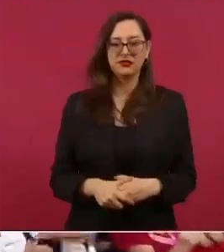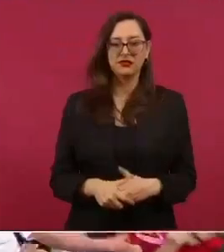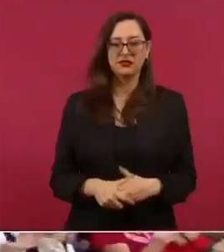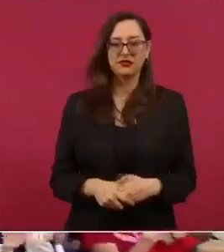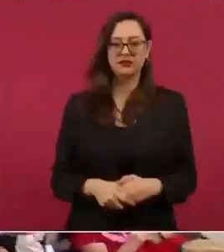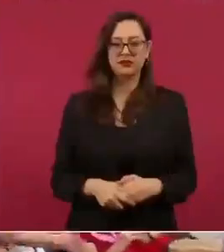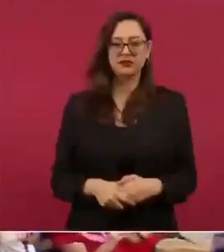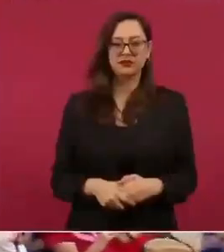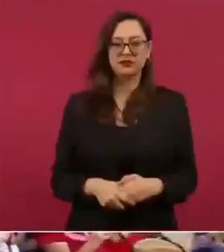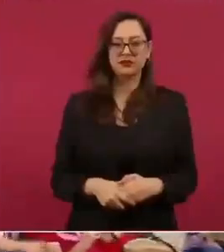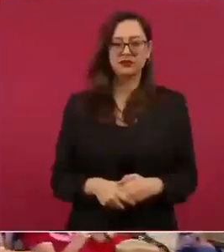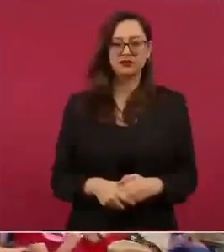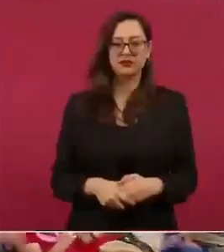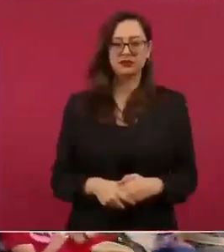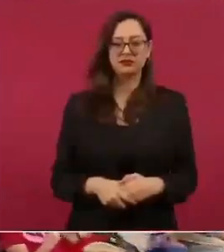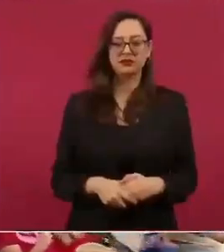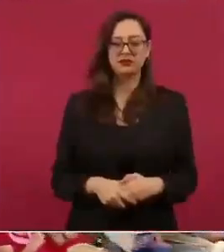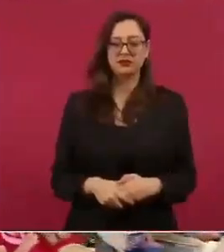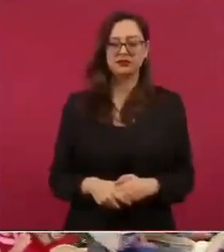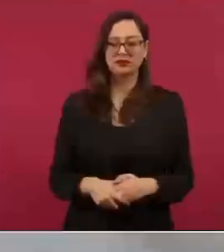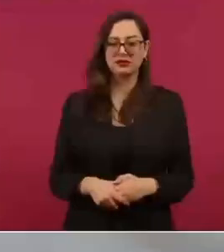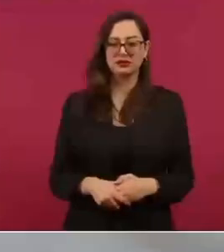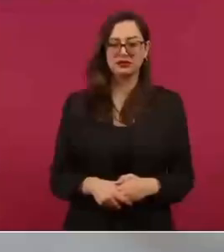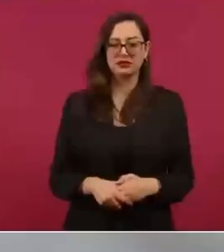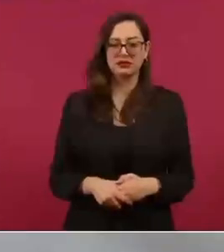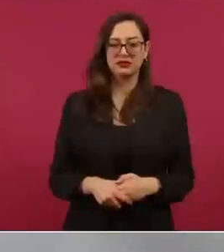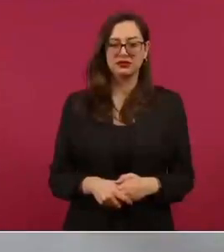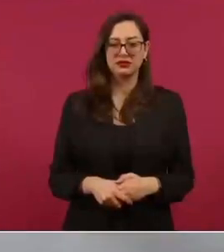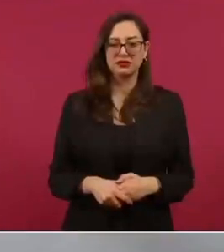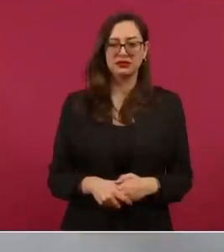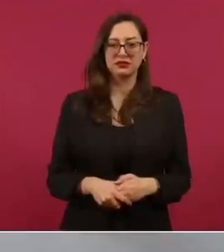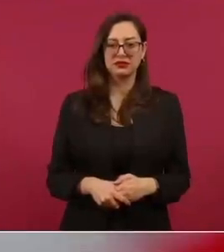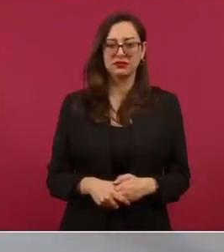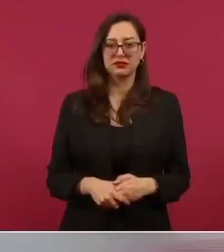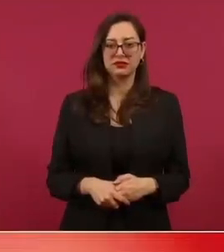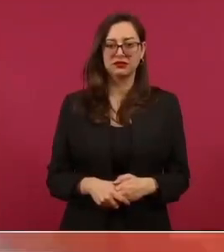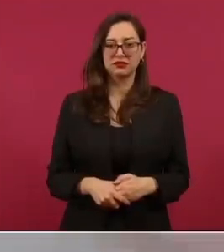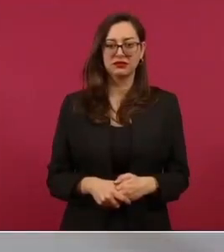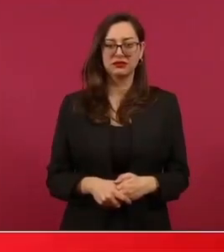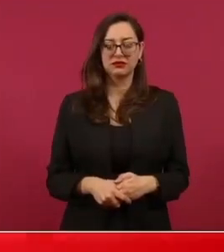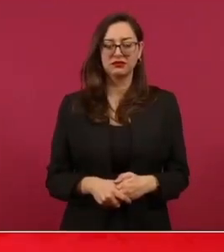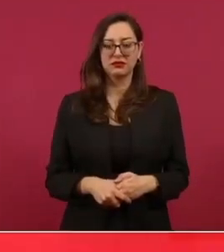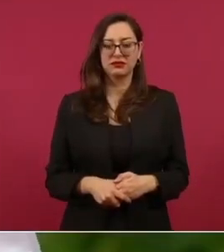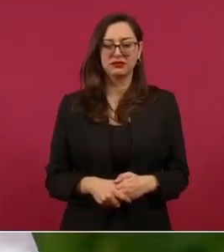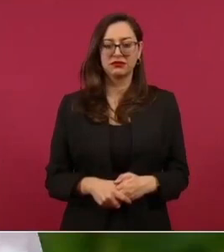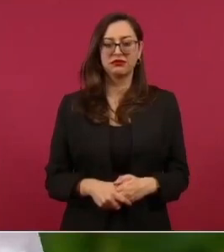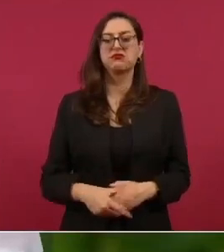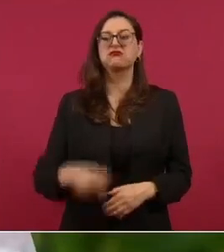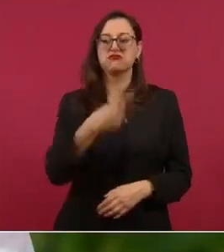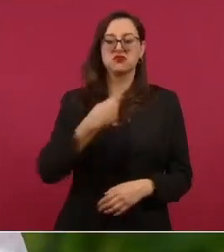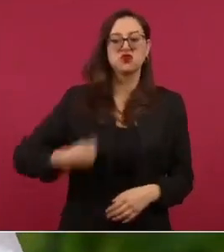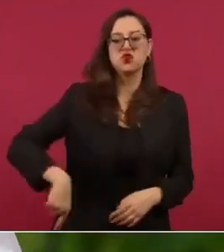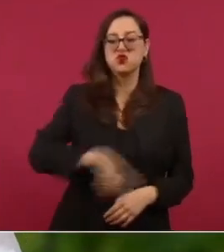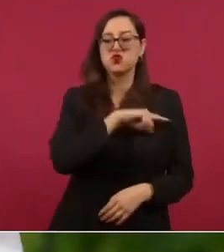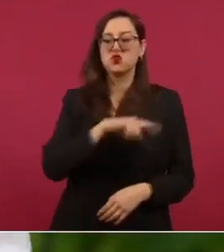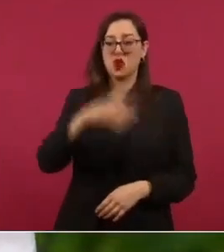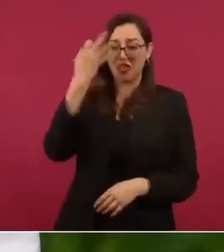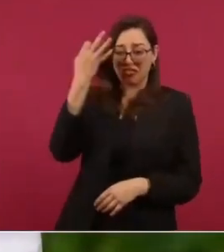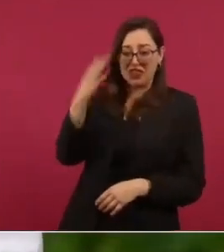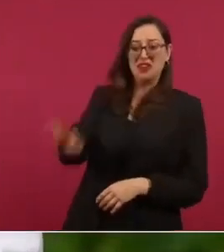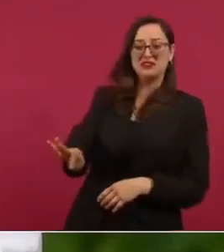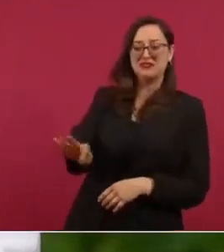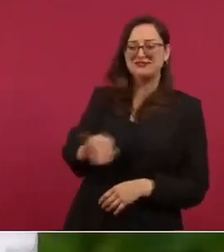por eso nunca jamás vamos a traicionar al pueblo